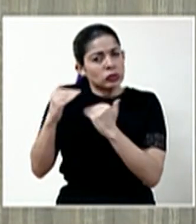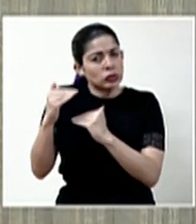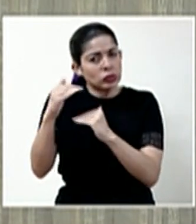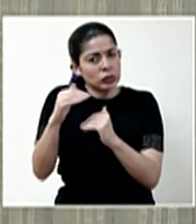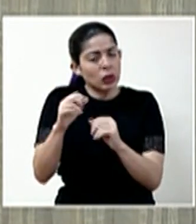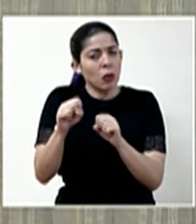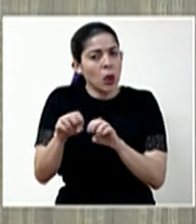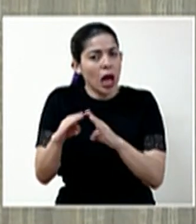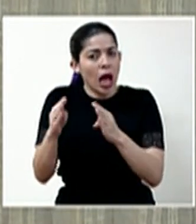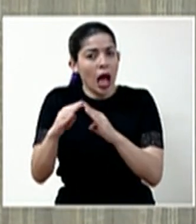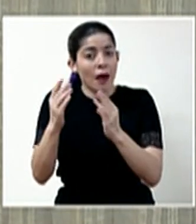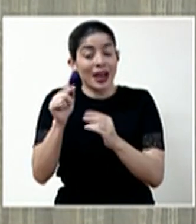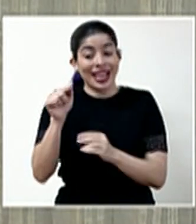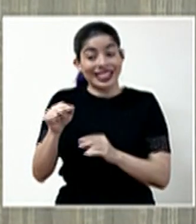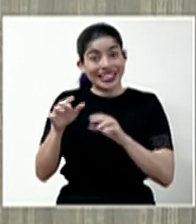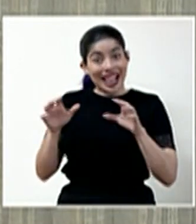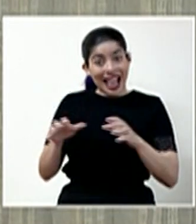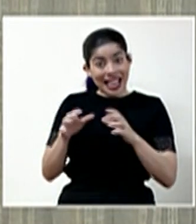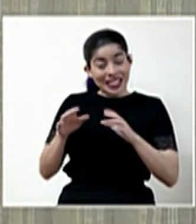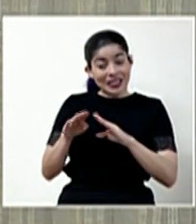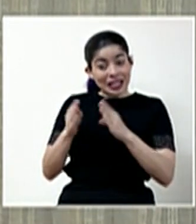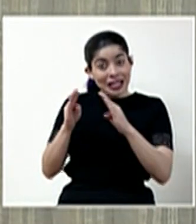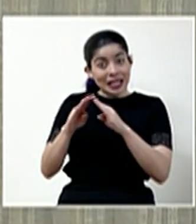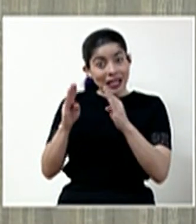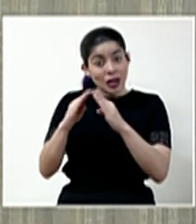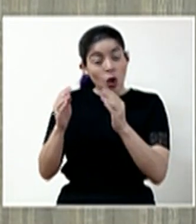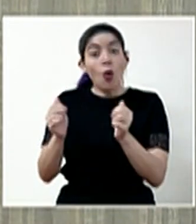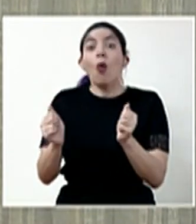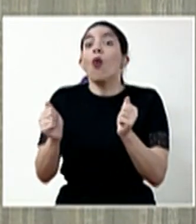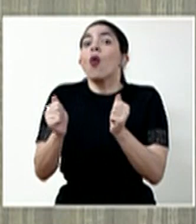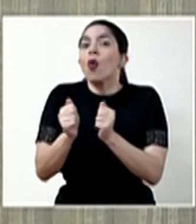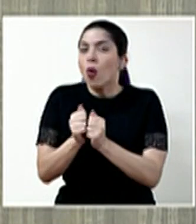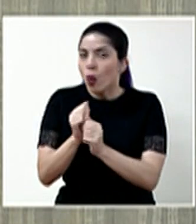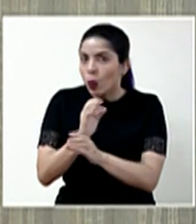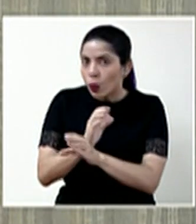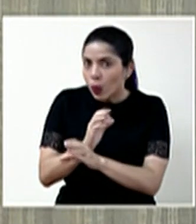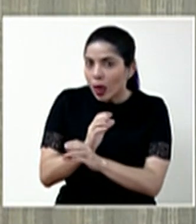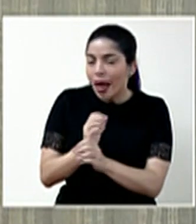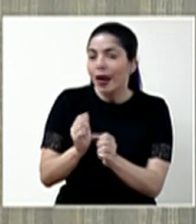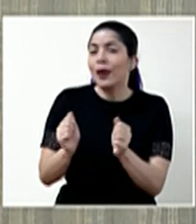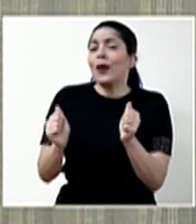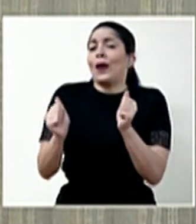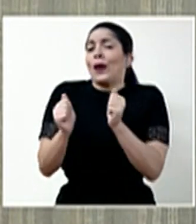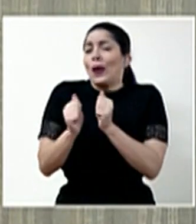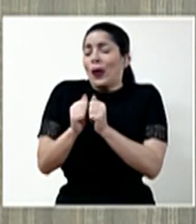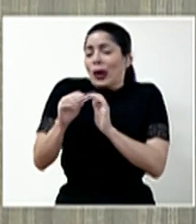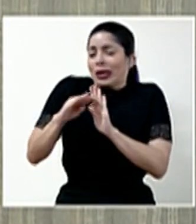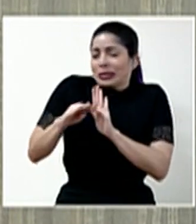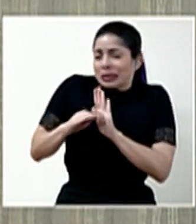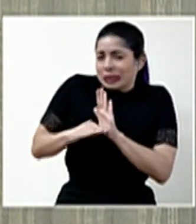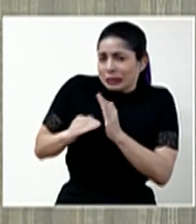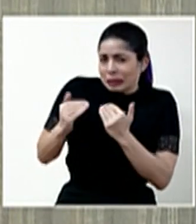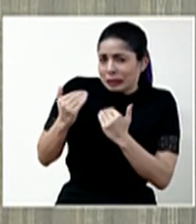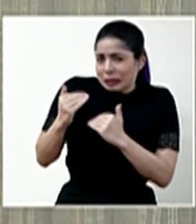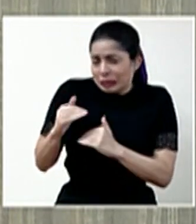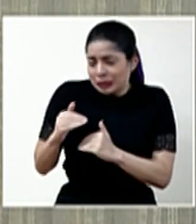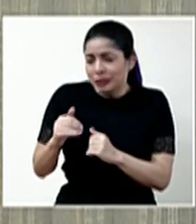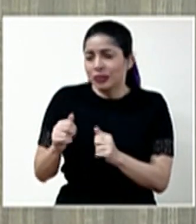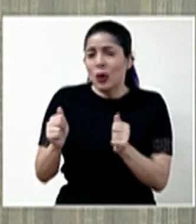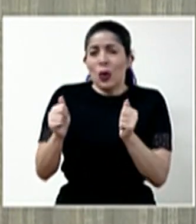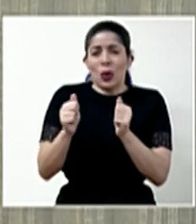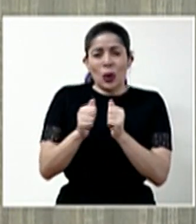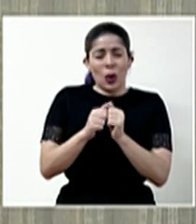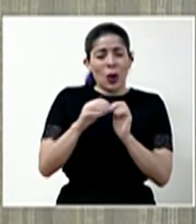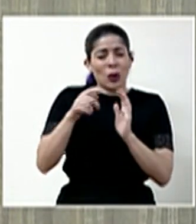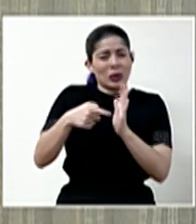en el retomar esas actividades con ese cuidado, con esa rigurosidad, con todas